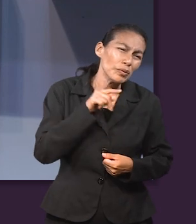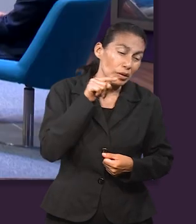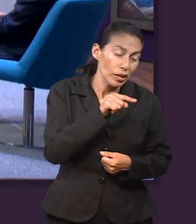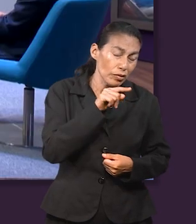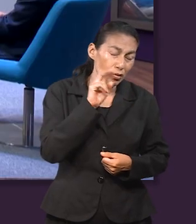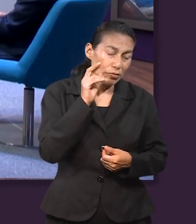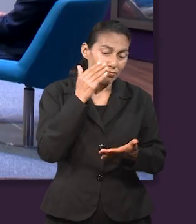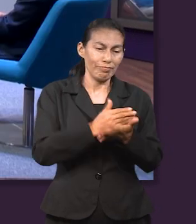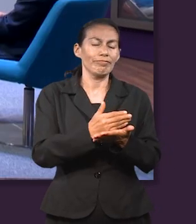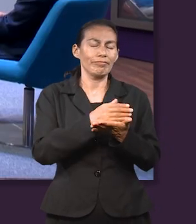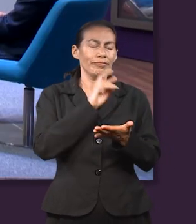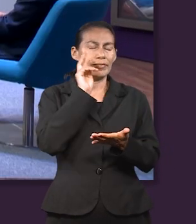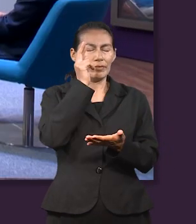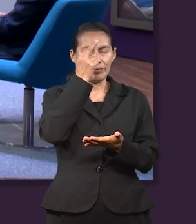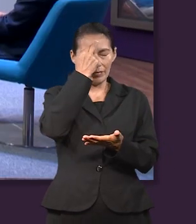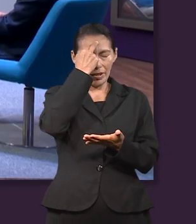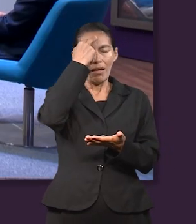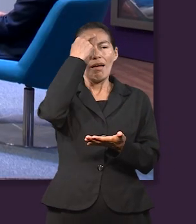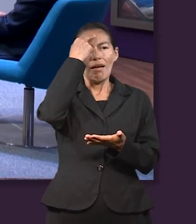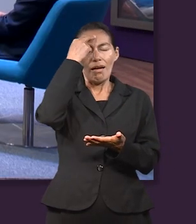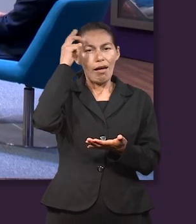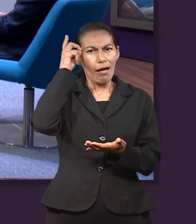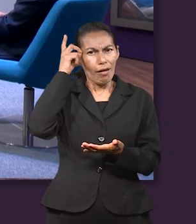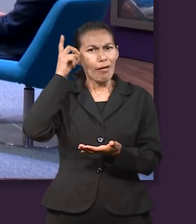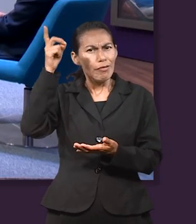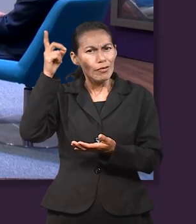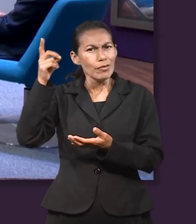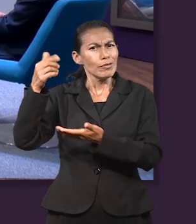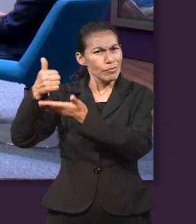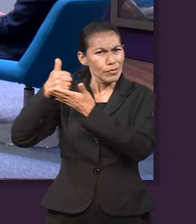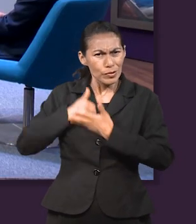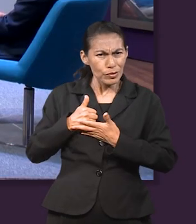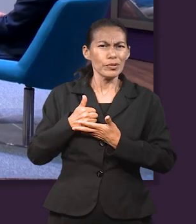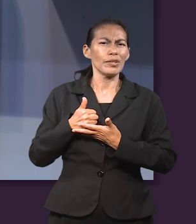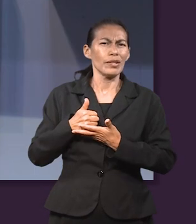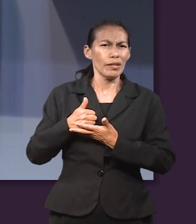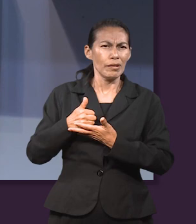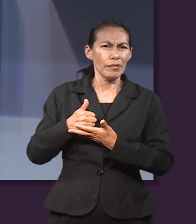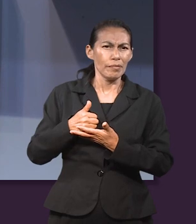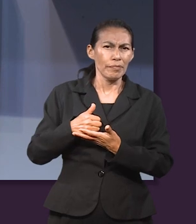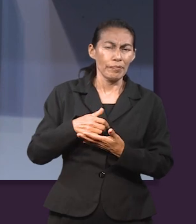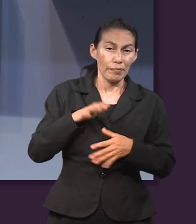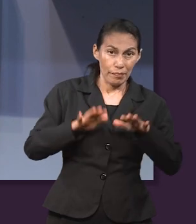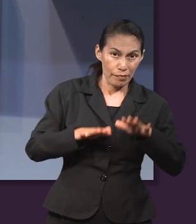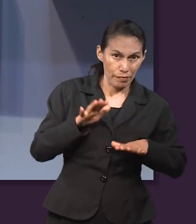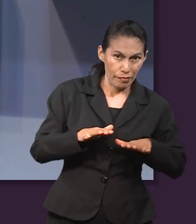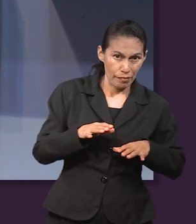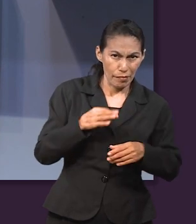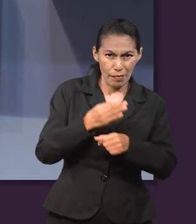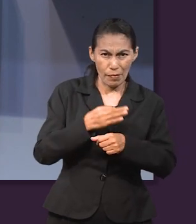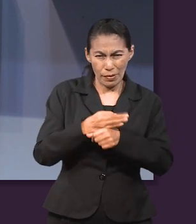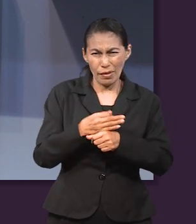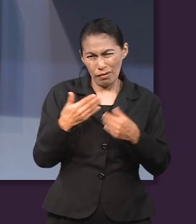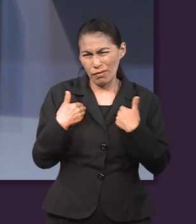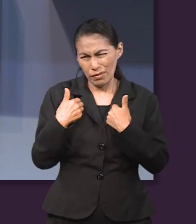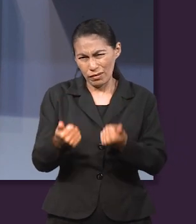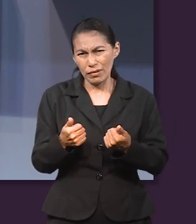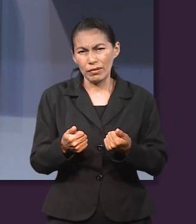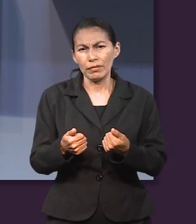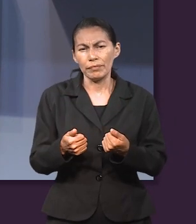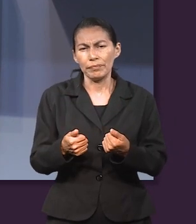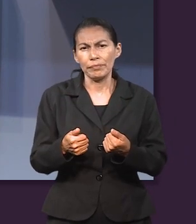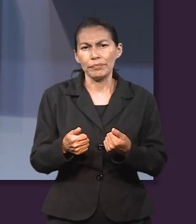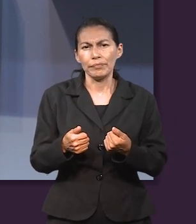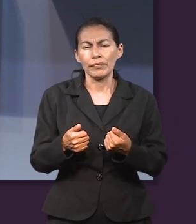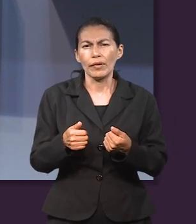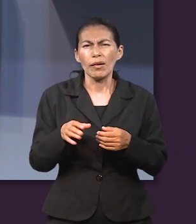por eso les recordaba que de Él dependían, ¿no? Pero a veces cuando somos guiados al arrepentimiento, corremos dos riesgos que nos van